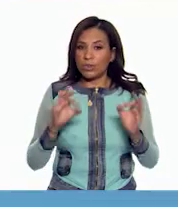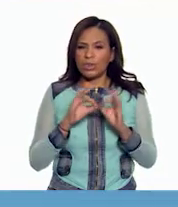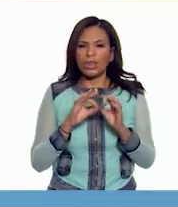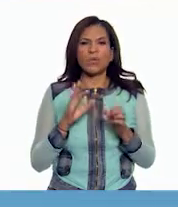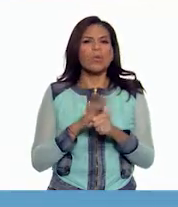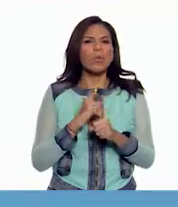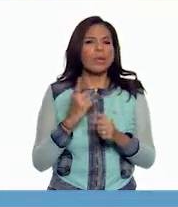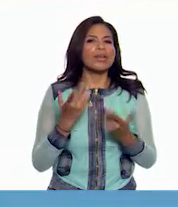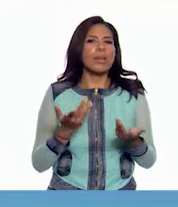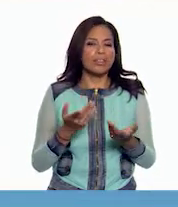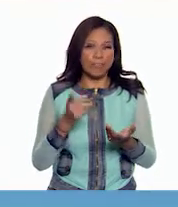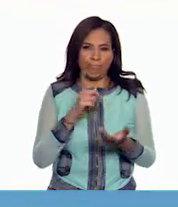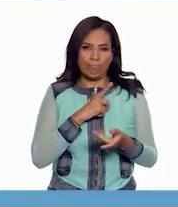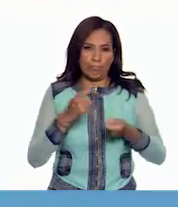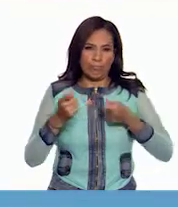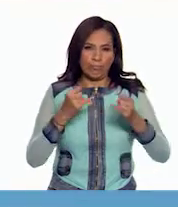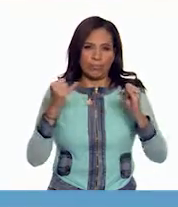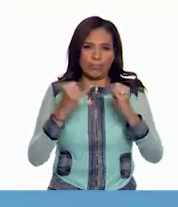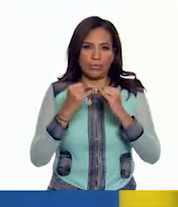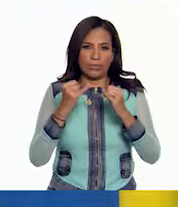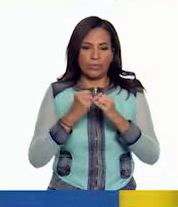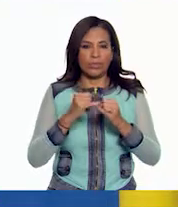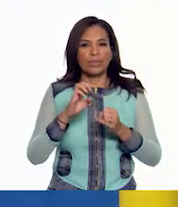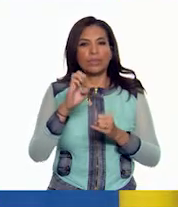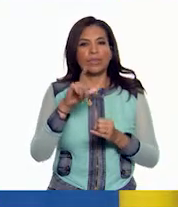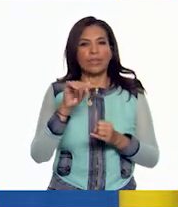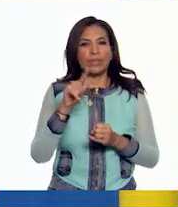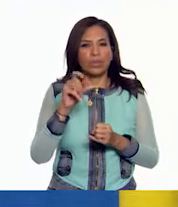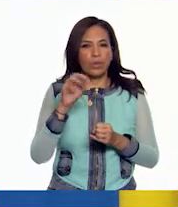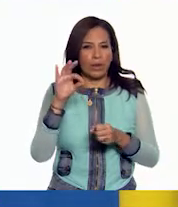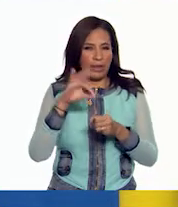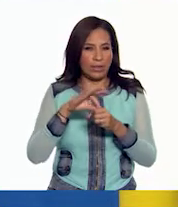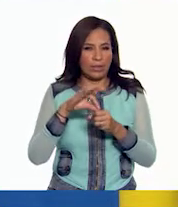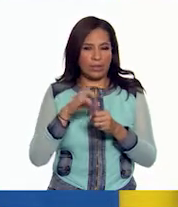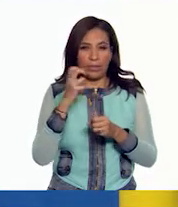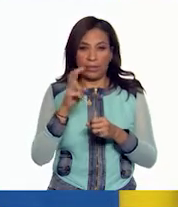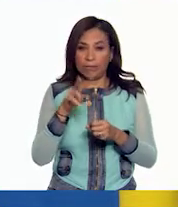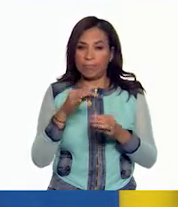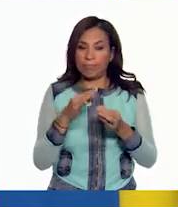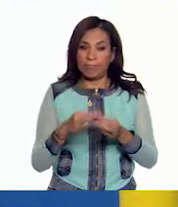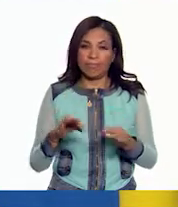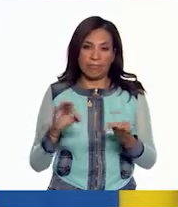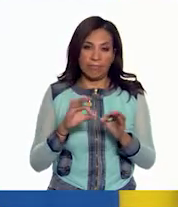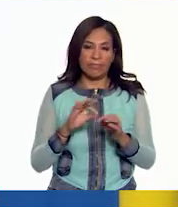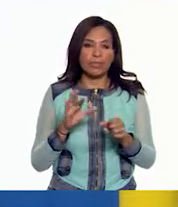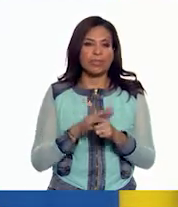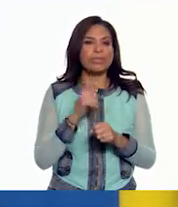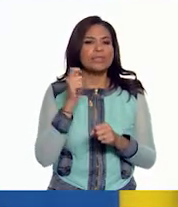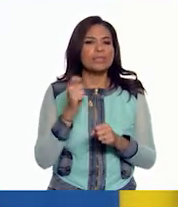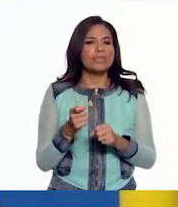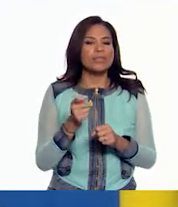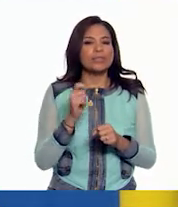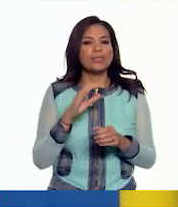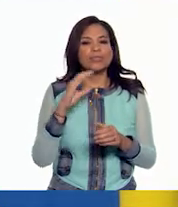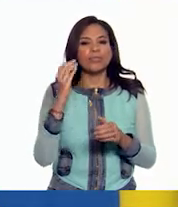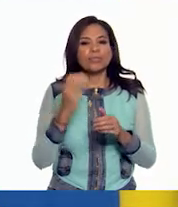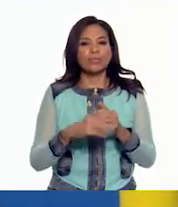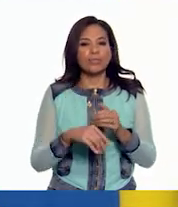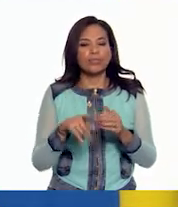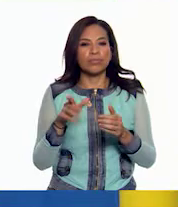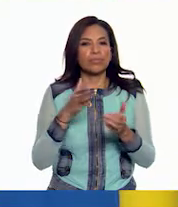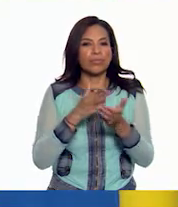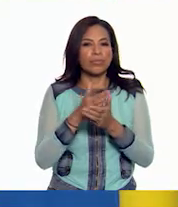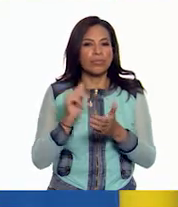porque le dio autonomía al Instituto Electoral. Eso sí que fue importante porque significa terminar con la